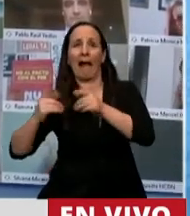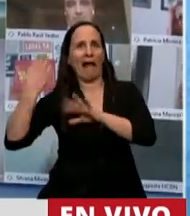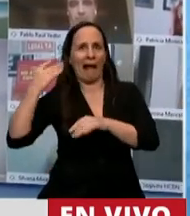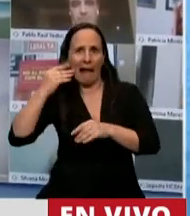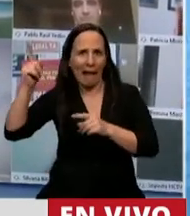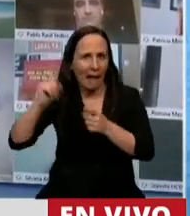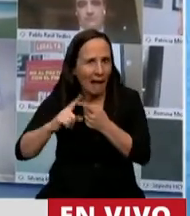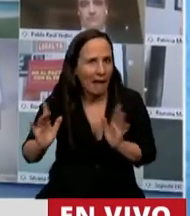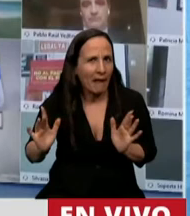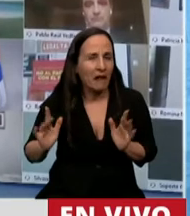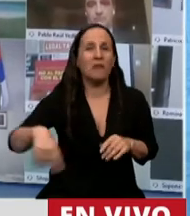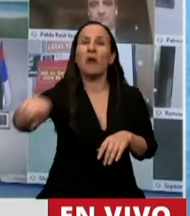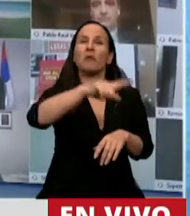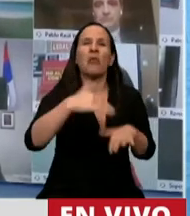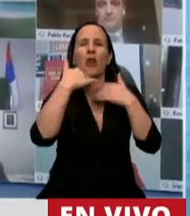circo.